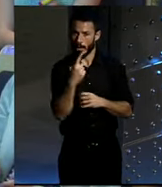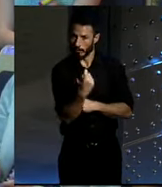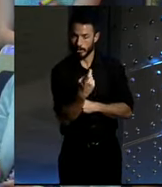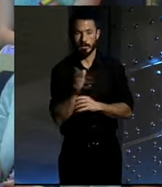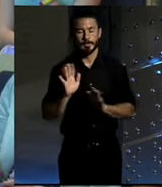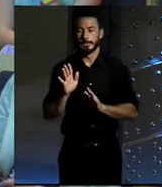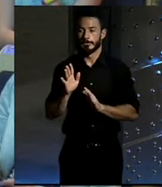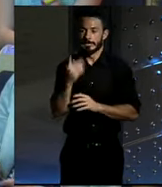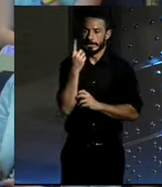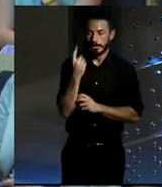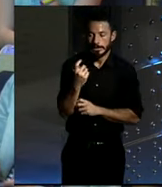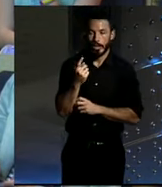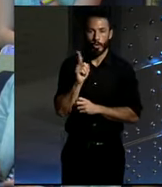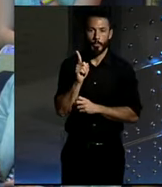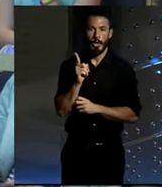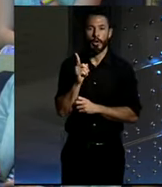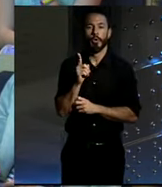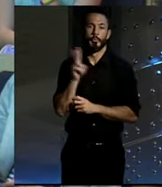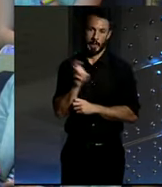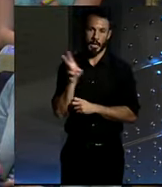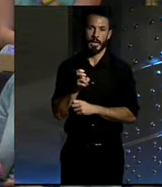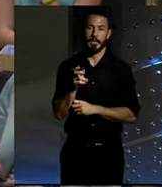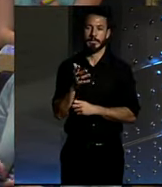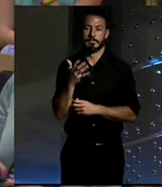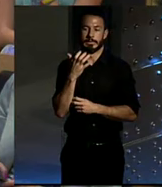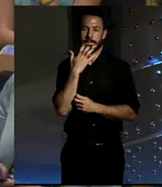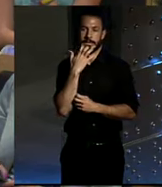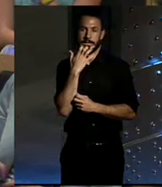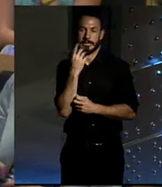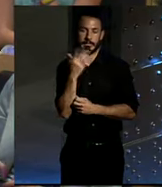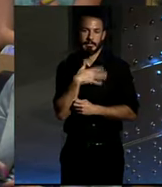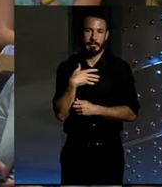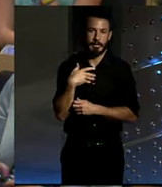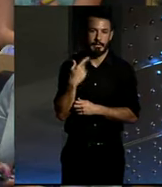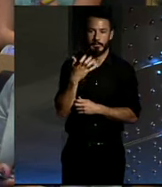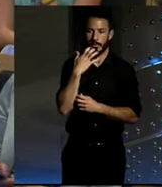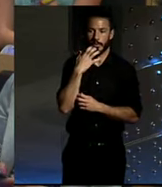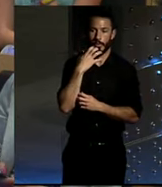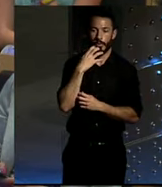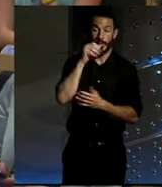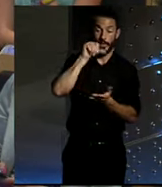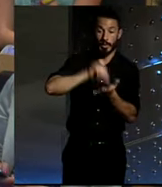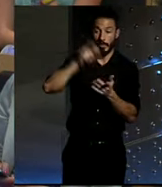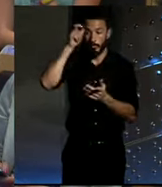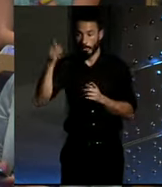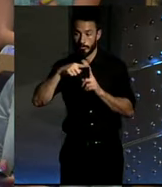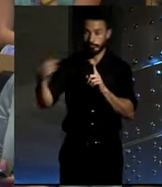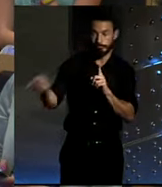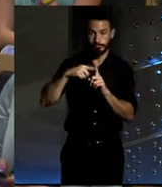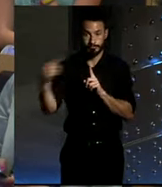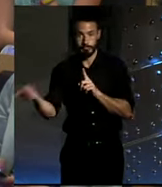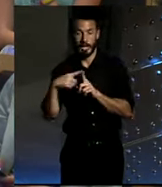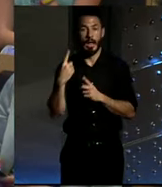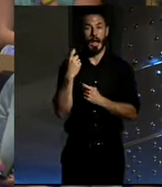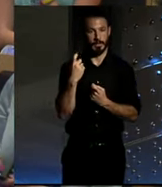Esencial no, pero útil sí. Sobre todo si te gusta moverte del pueblo a la ciudad y de la ciudad al pueblo para los que no vivimos aquí. Pero no